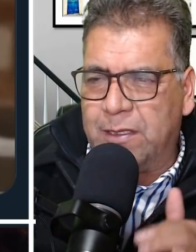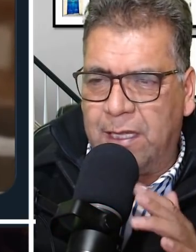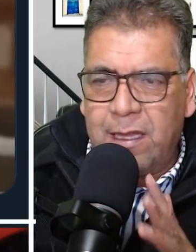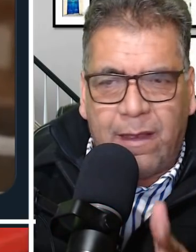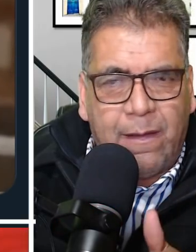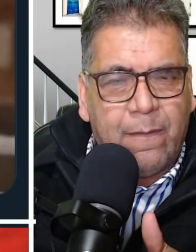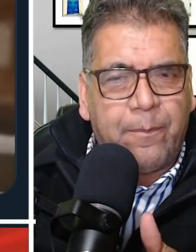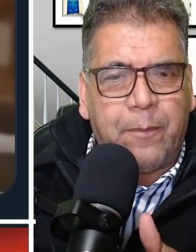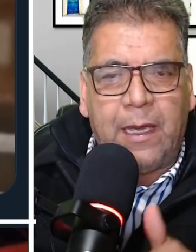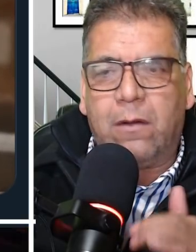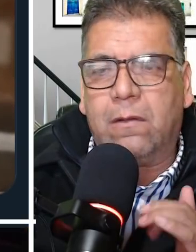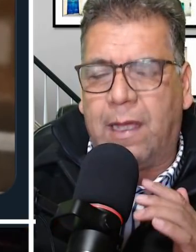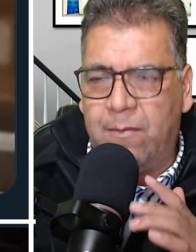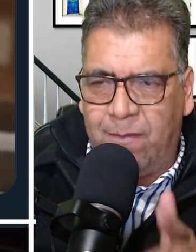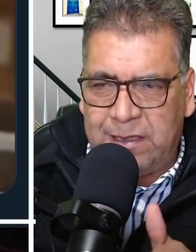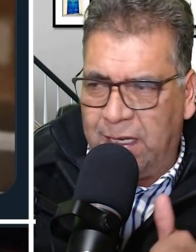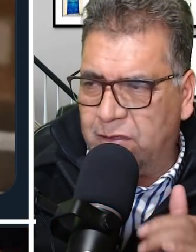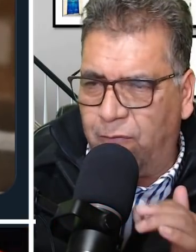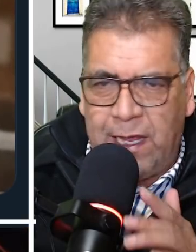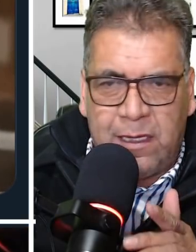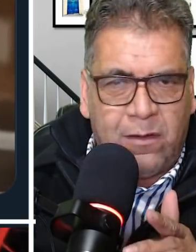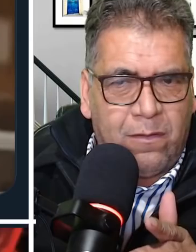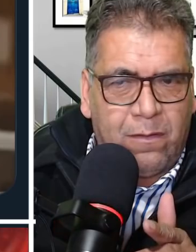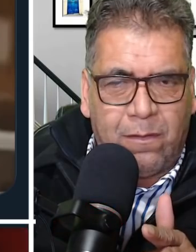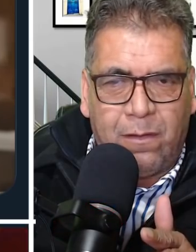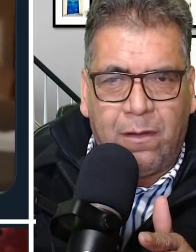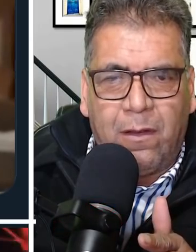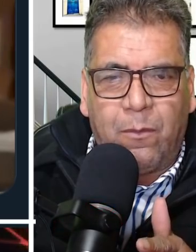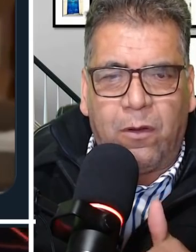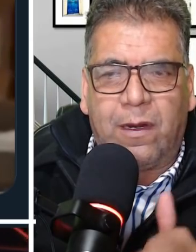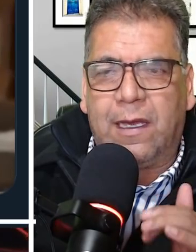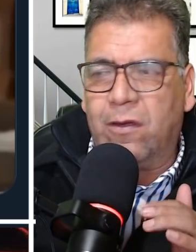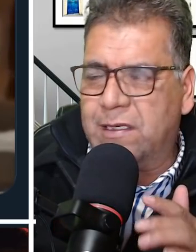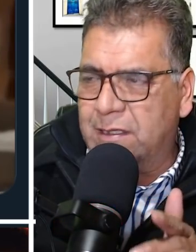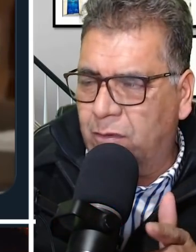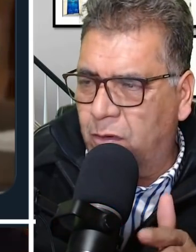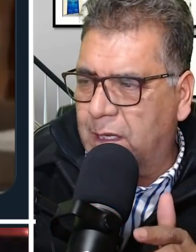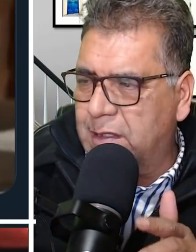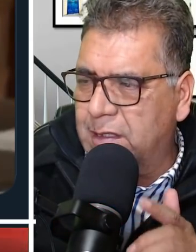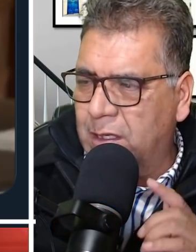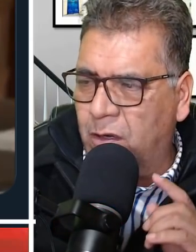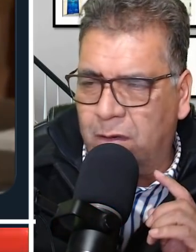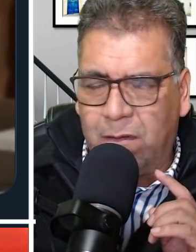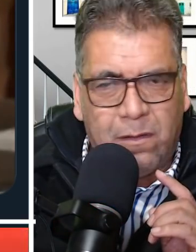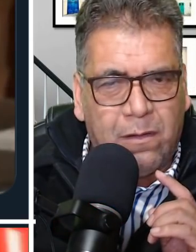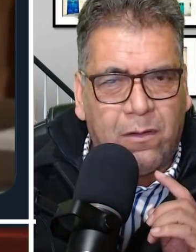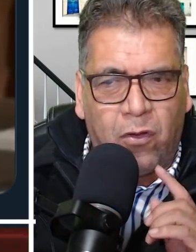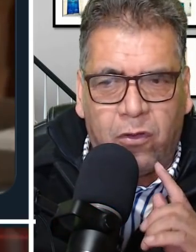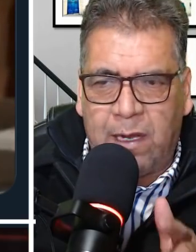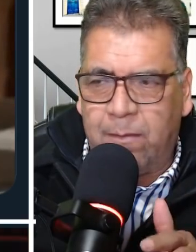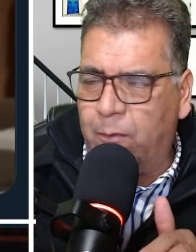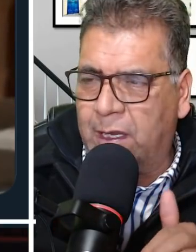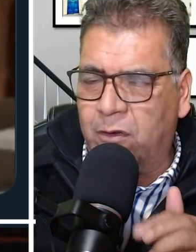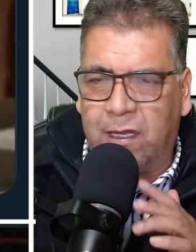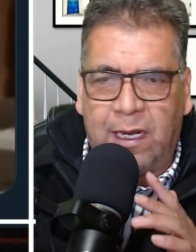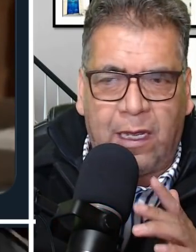contra del presidente, pero también va a seguir sufriendo porque yo les aseguro que este señor no